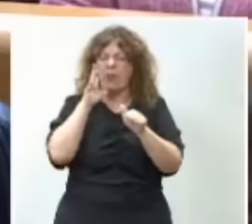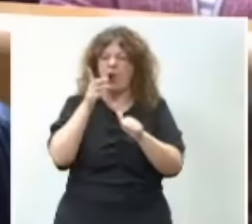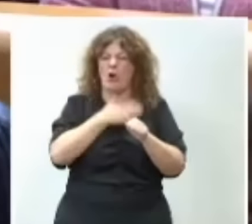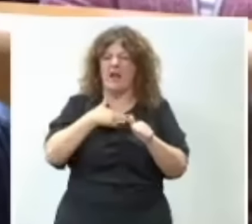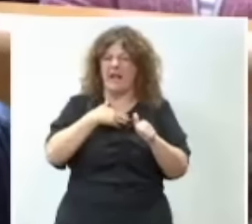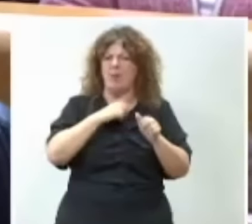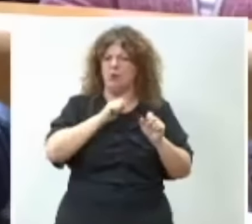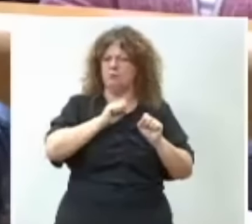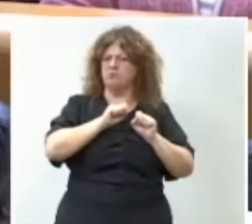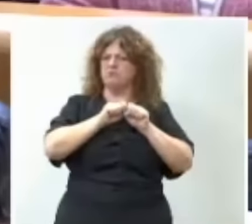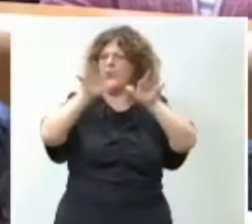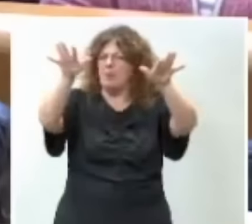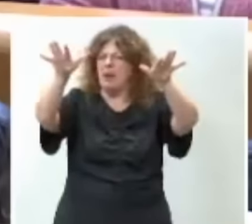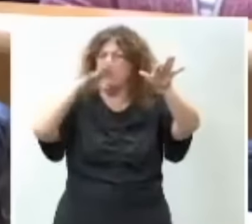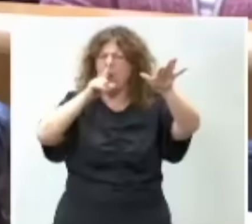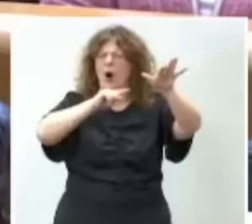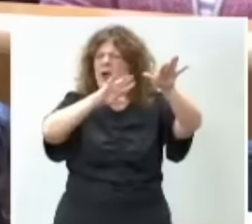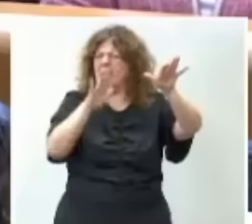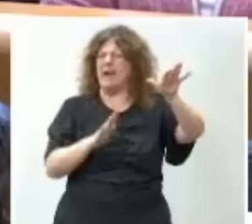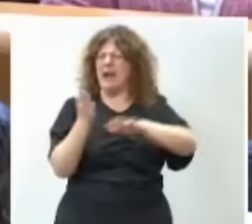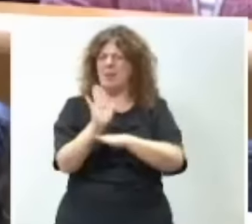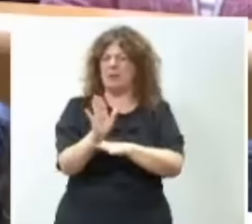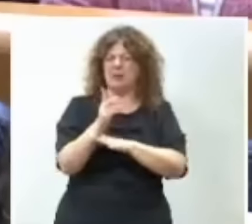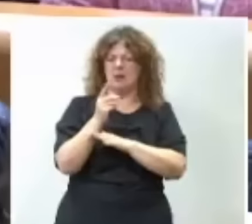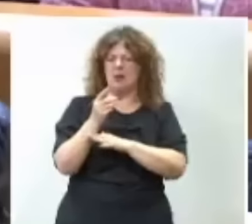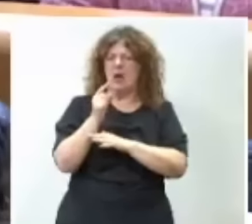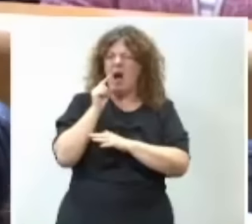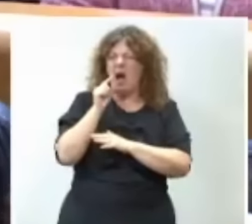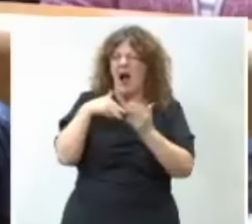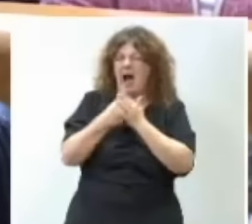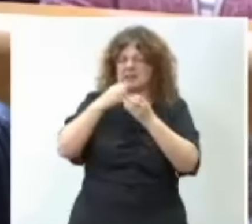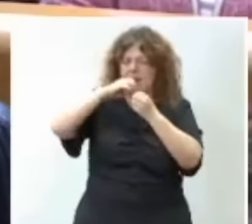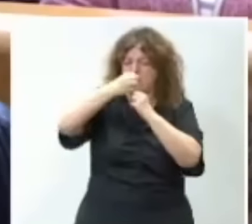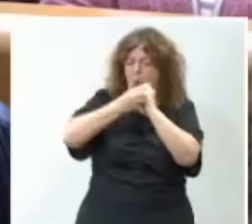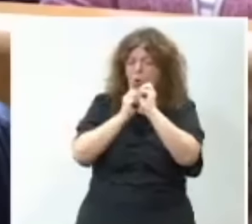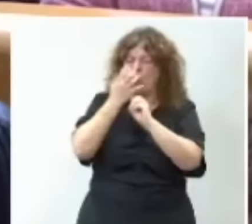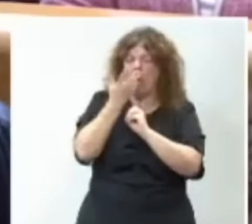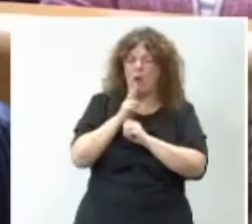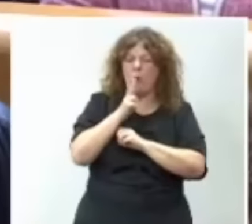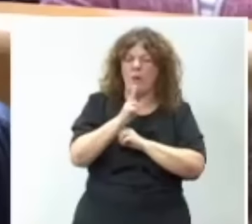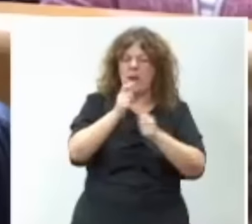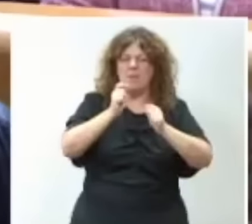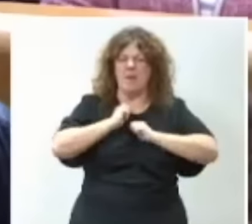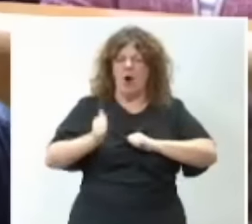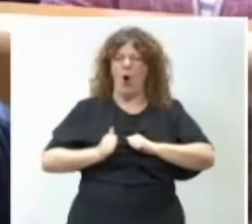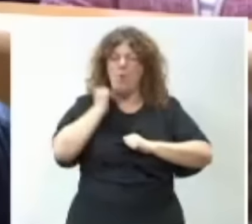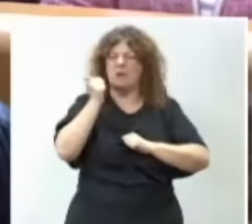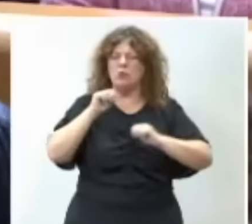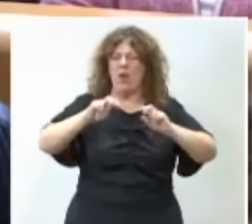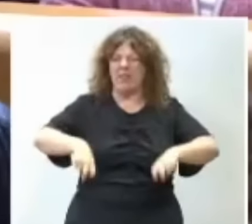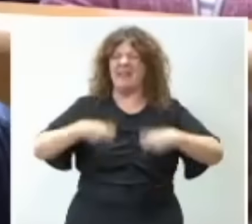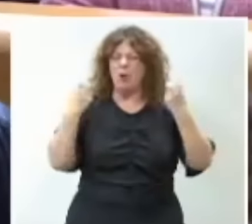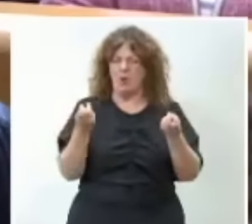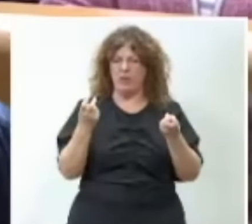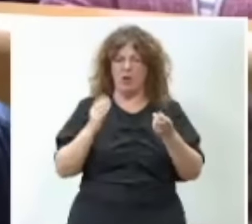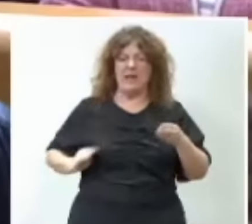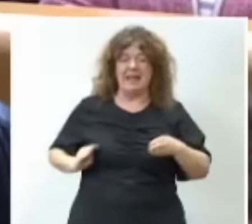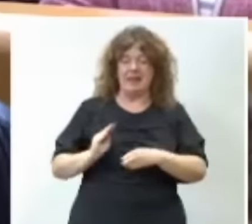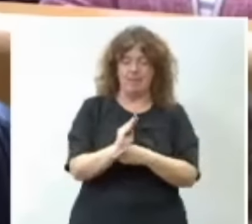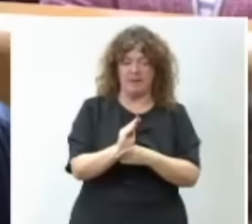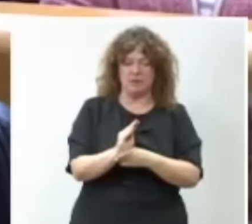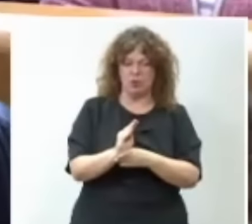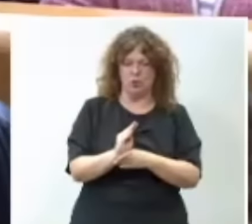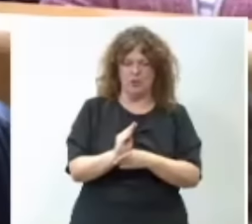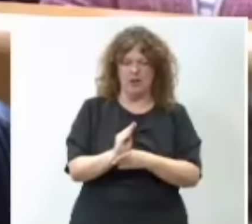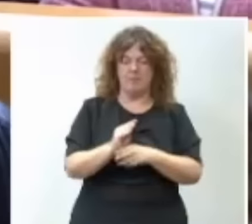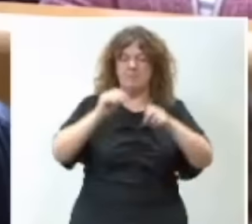porque creo que representa hasta qué punto pensar en las moléculas de color verde. También nos ofrece una oportunidad de innovación, de inversión, de